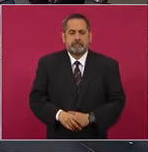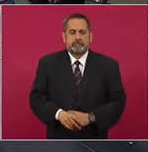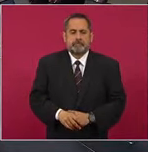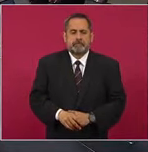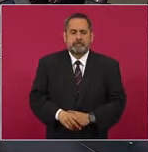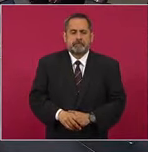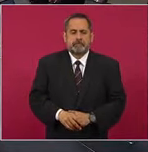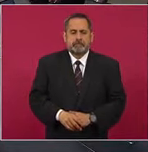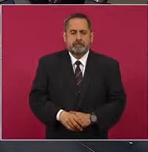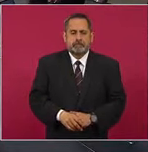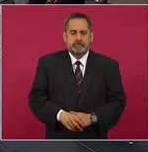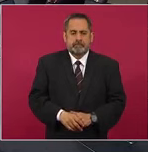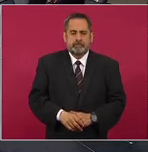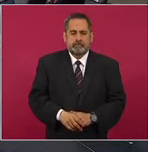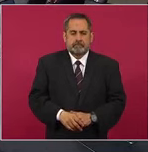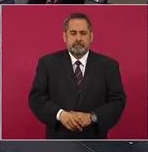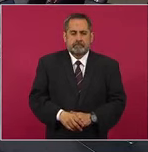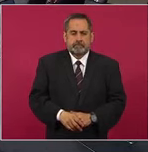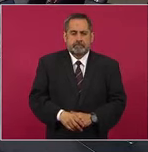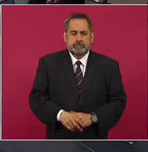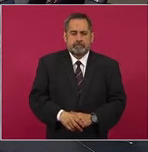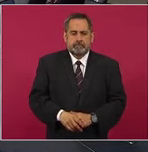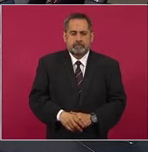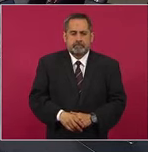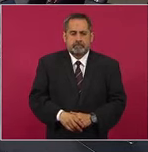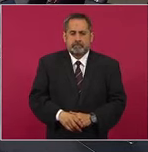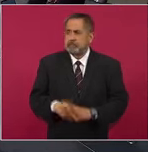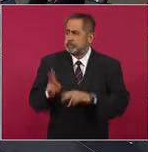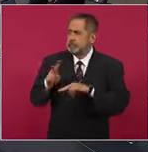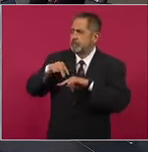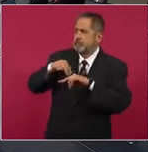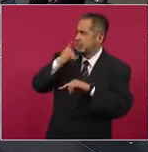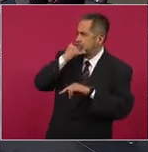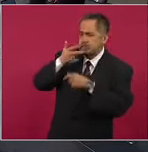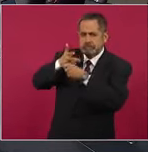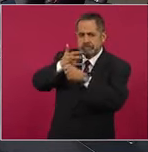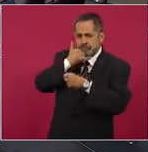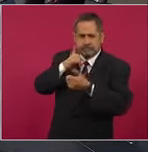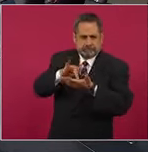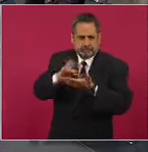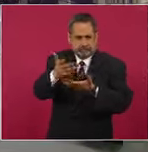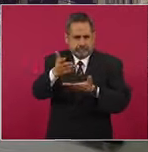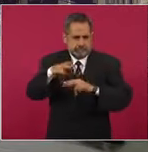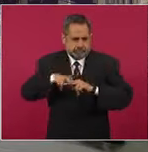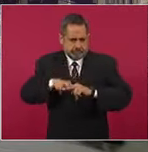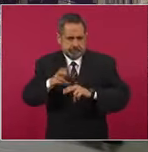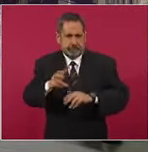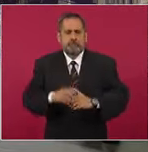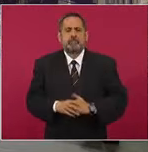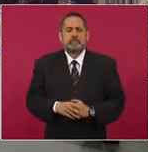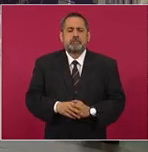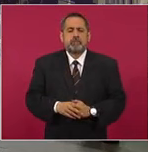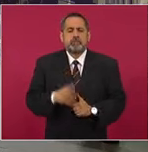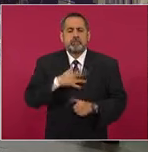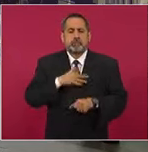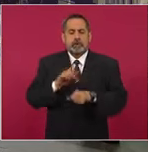Hoy está presentado por cuestión de las… Acompáñenos, camarógrafos. Presidente, buenos días. Rapidísimamente, presidente.